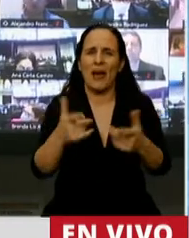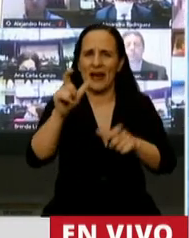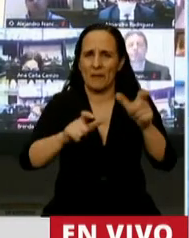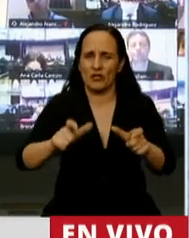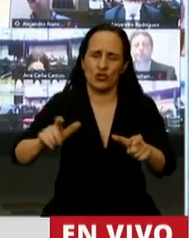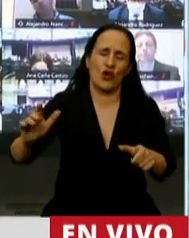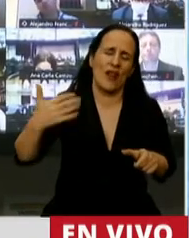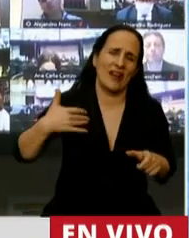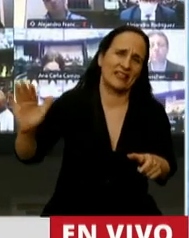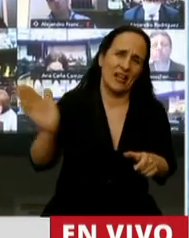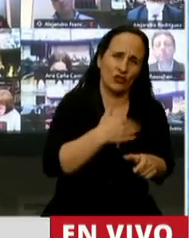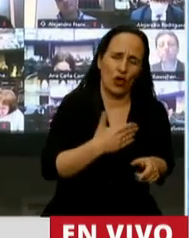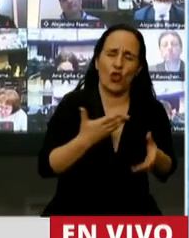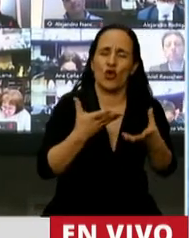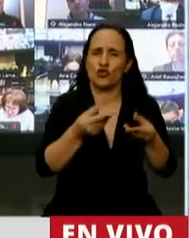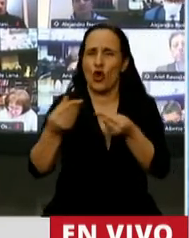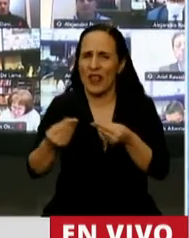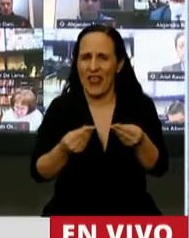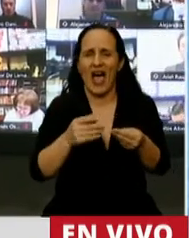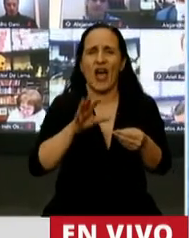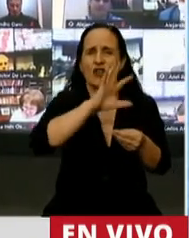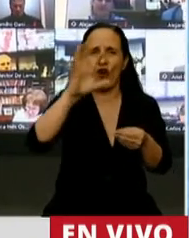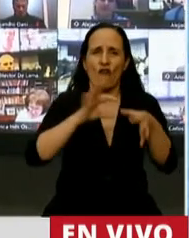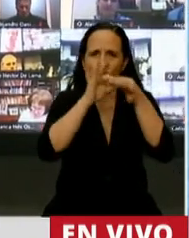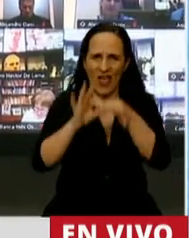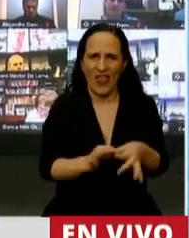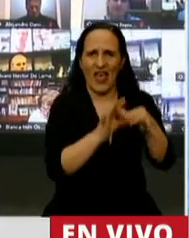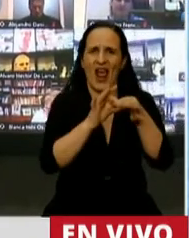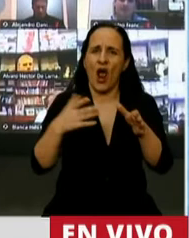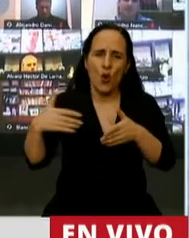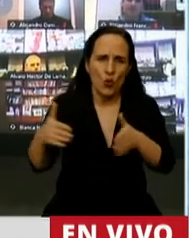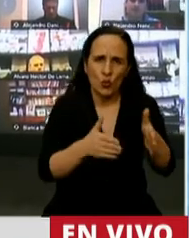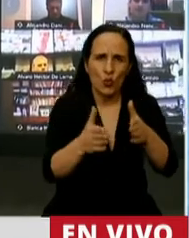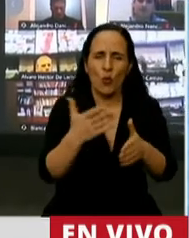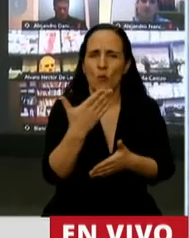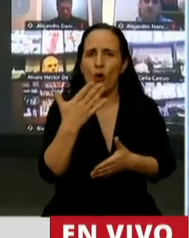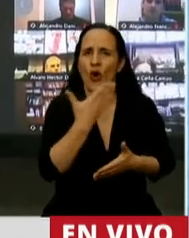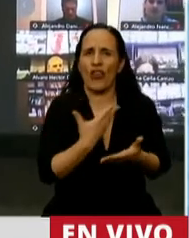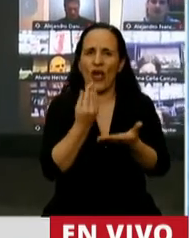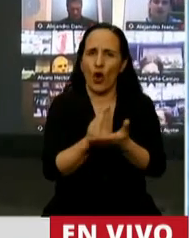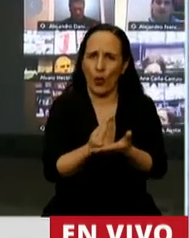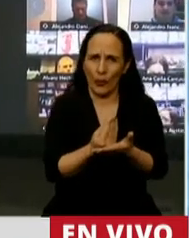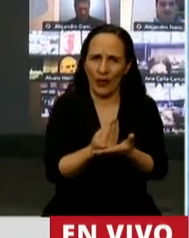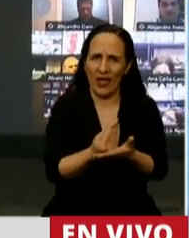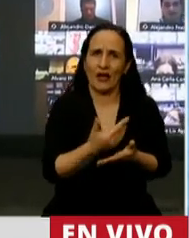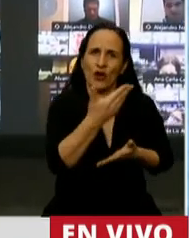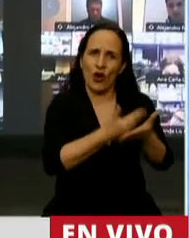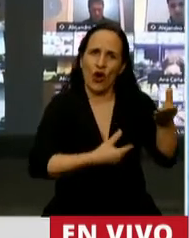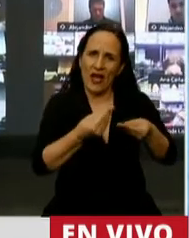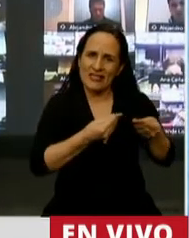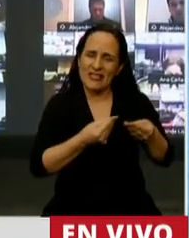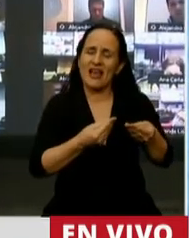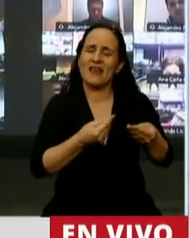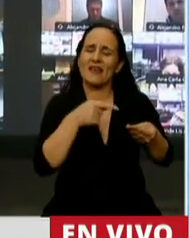argentinos. Solidario, federal. Un presupuesto que marca el rumbo político y económico de nuestro gobierno. Un presupuesto que vuelve a poner al Estado como